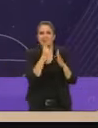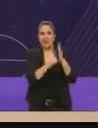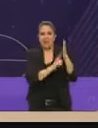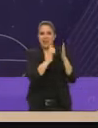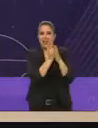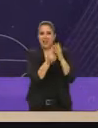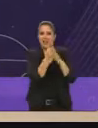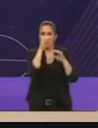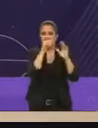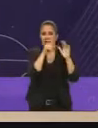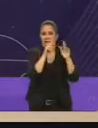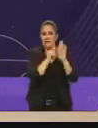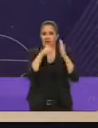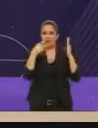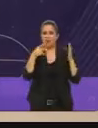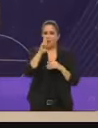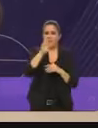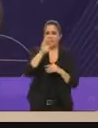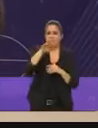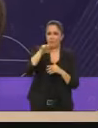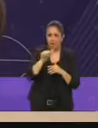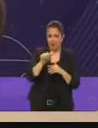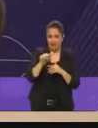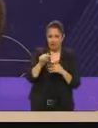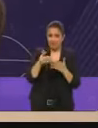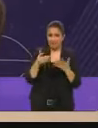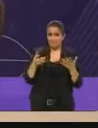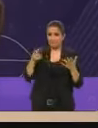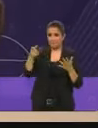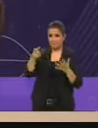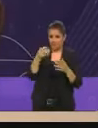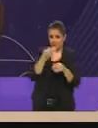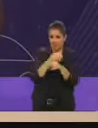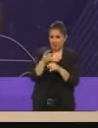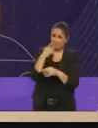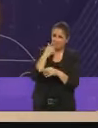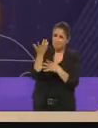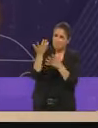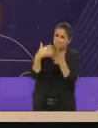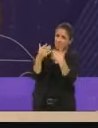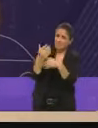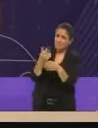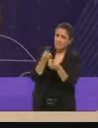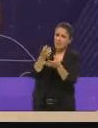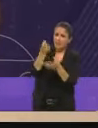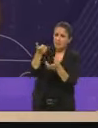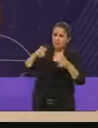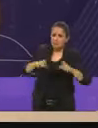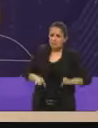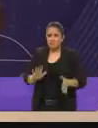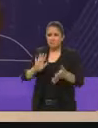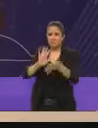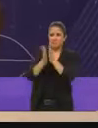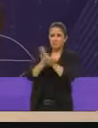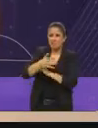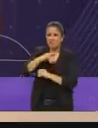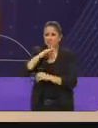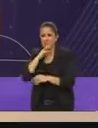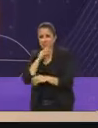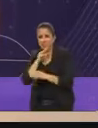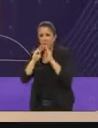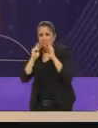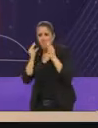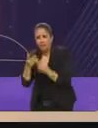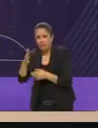vas por transe inmobiliaria entonces no puedes hablar de corrupción sin que antes veas y